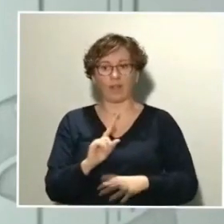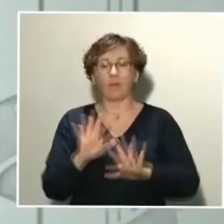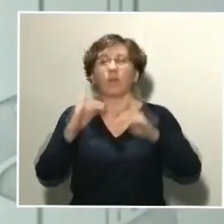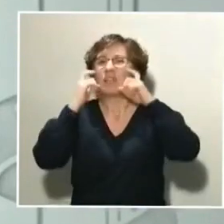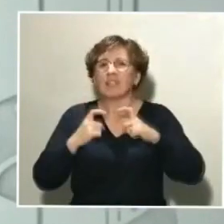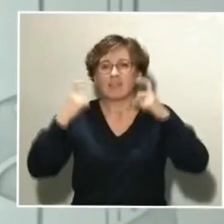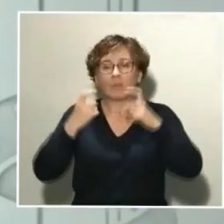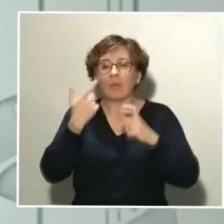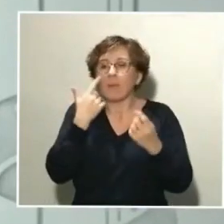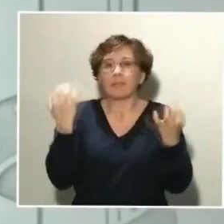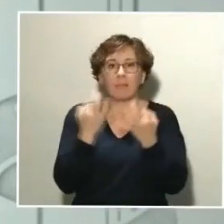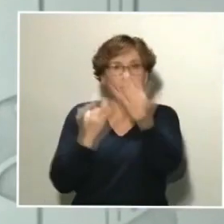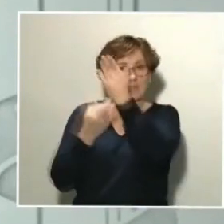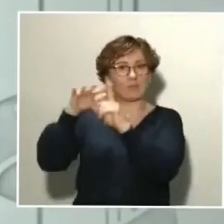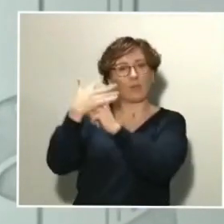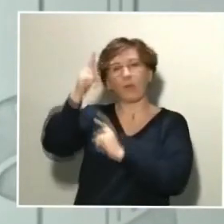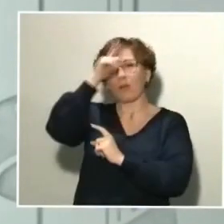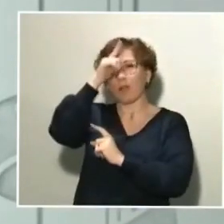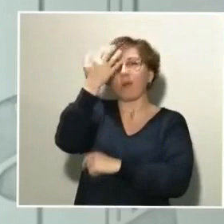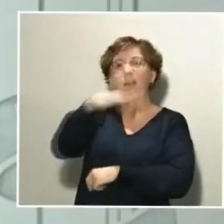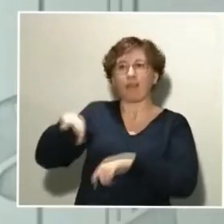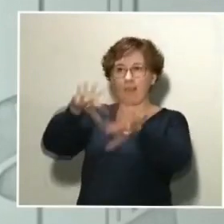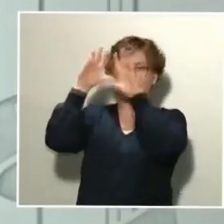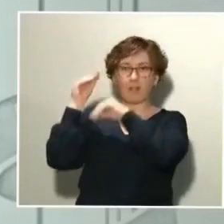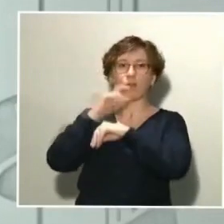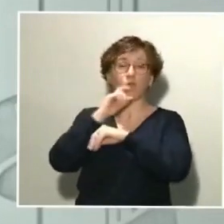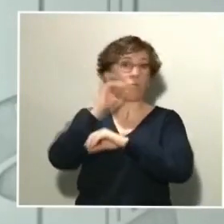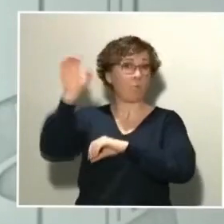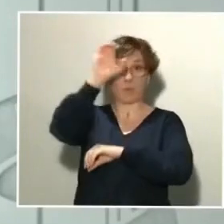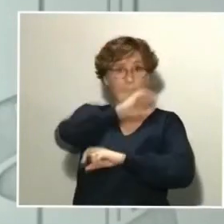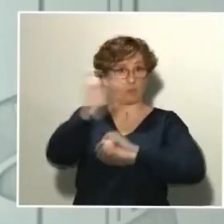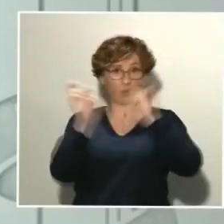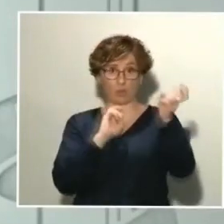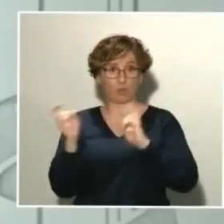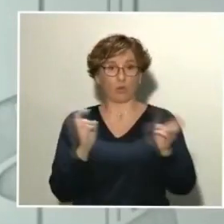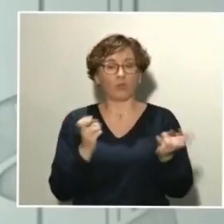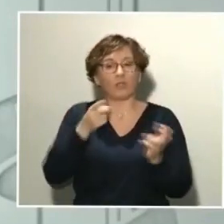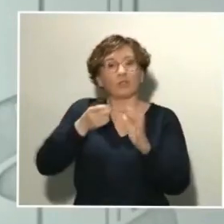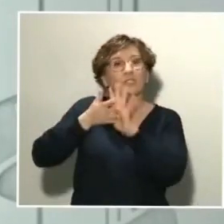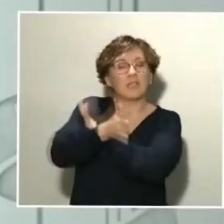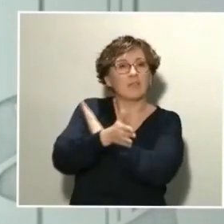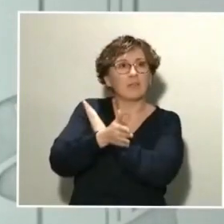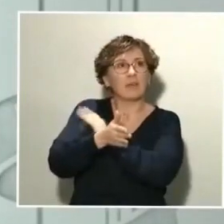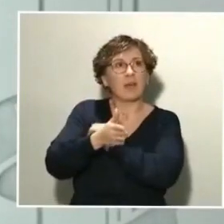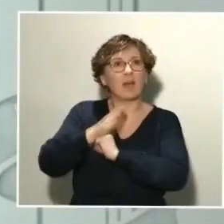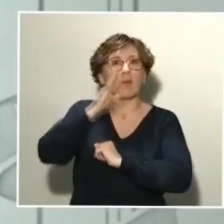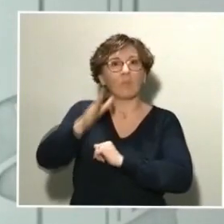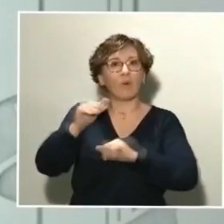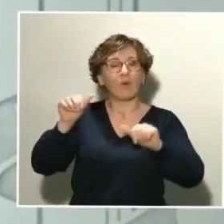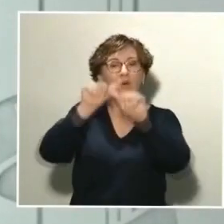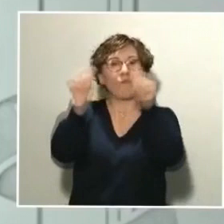que está sucediendo en Alemania en todos los países. No sabemos si es una cuestión de artefactos en notificación, de diferentes